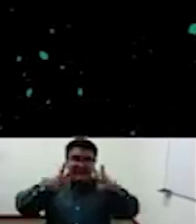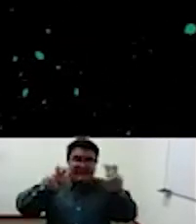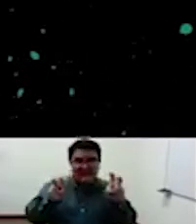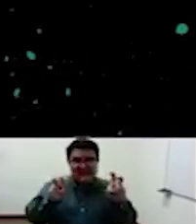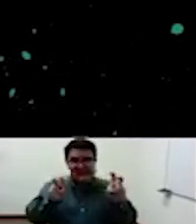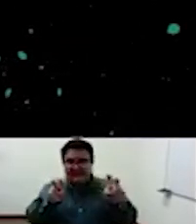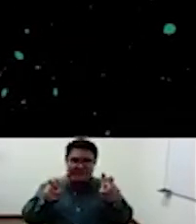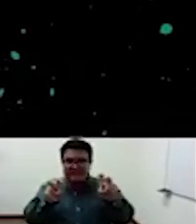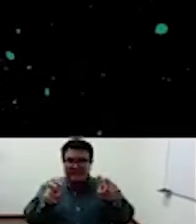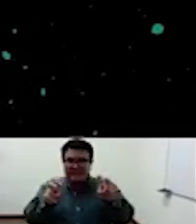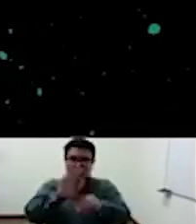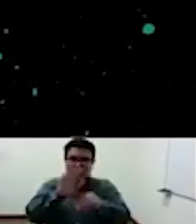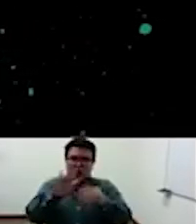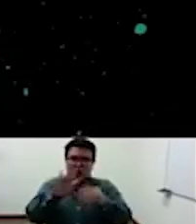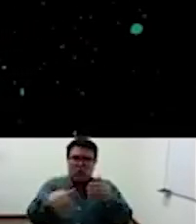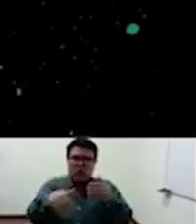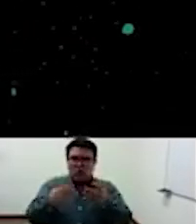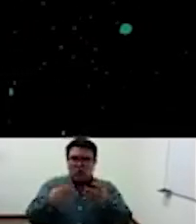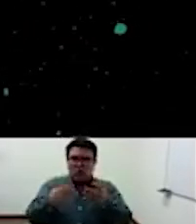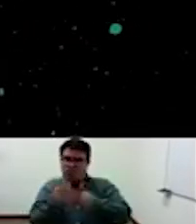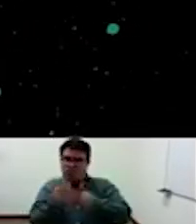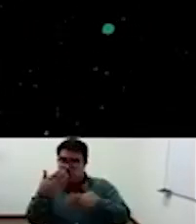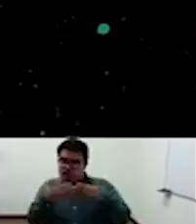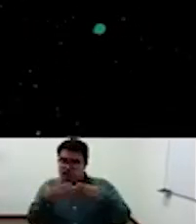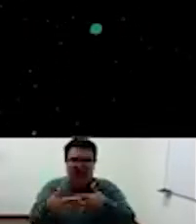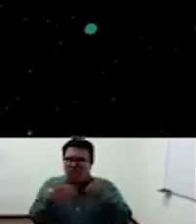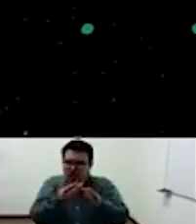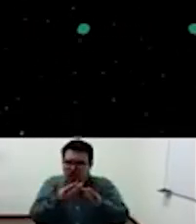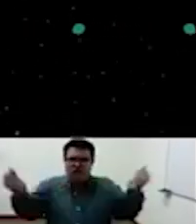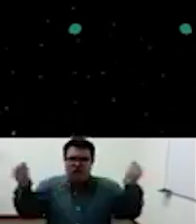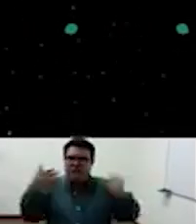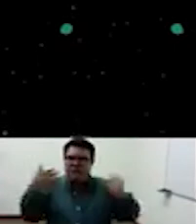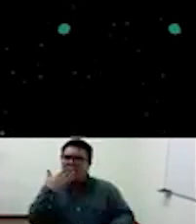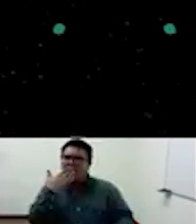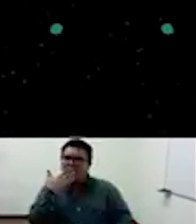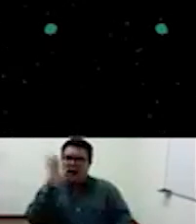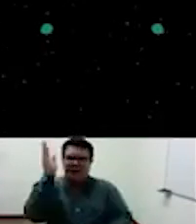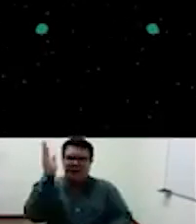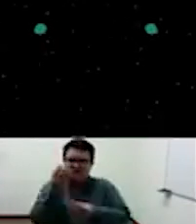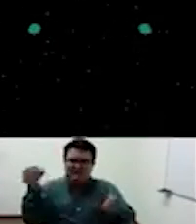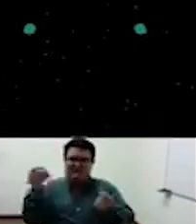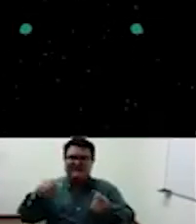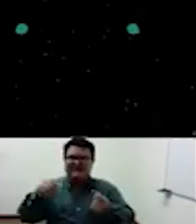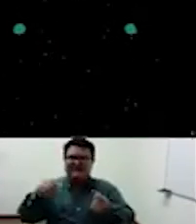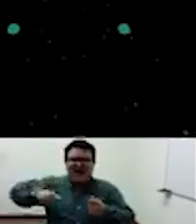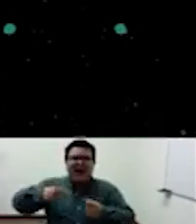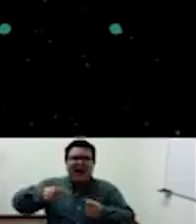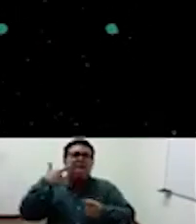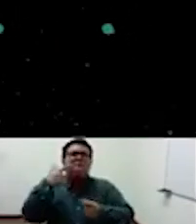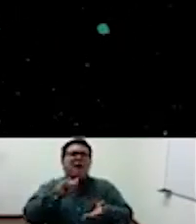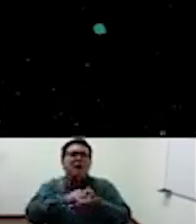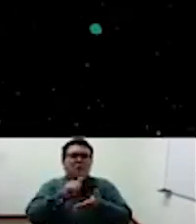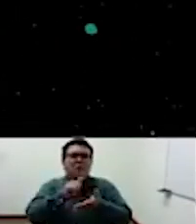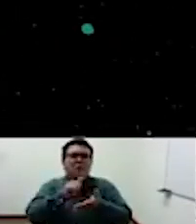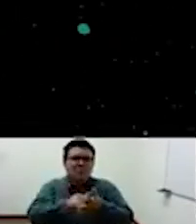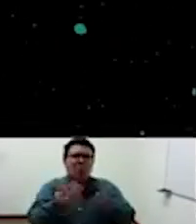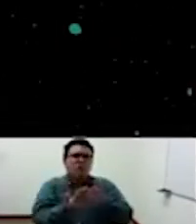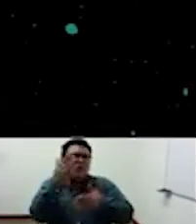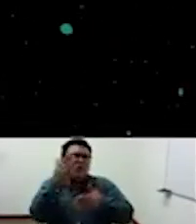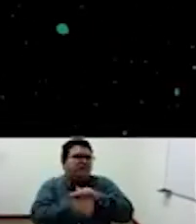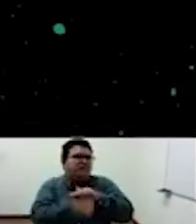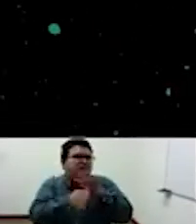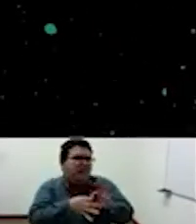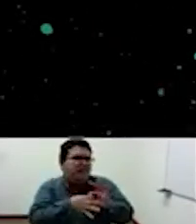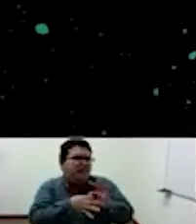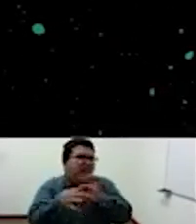posmodernidad porque él dice que esa posmodernidad es el continuismo de la modernidad yo se los adelanté hace un